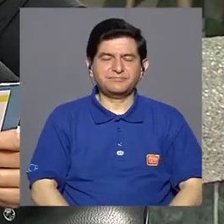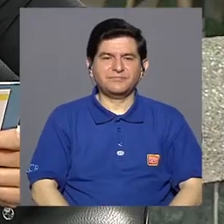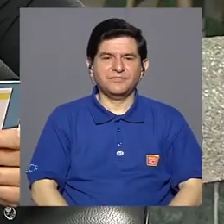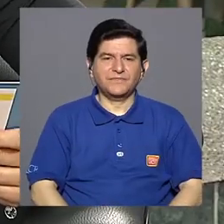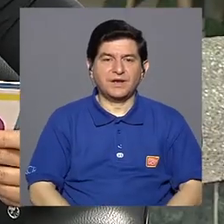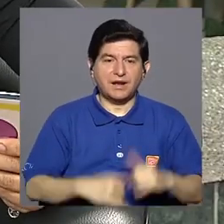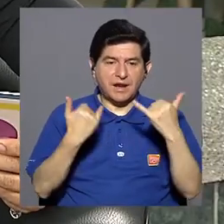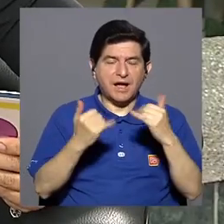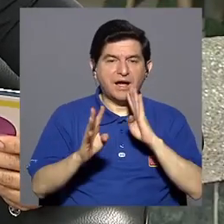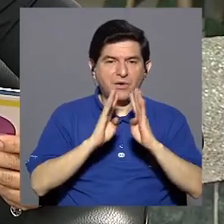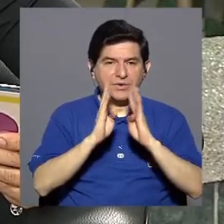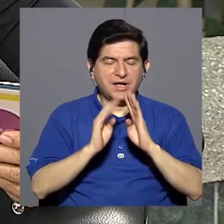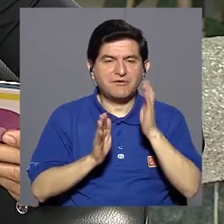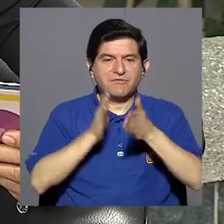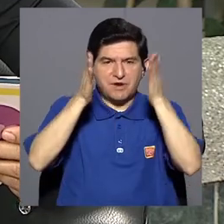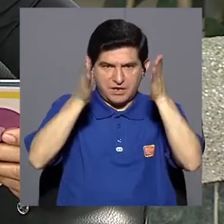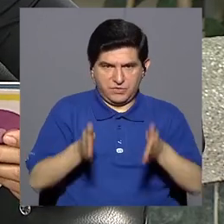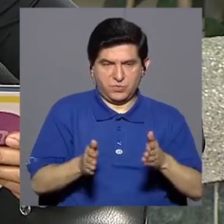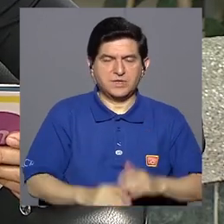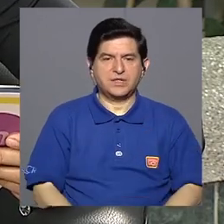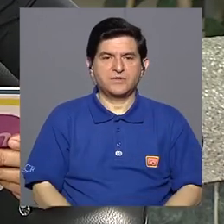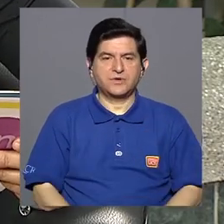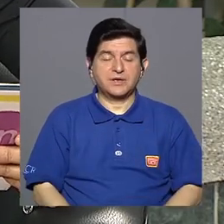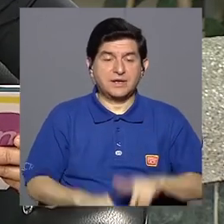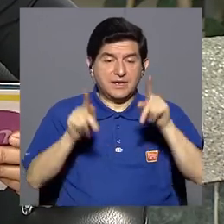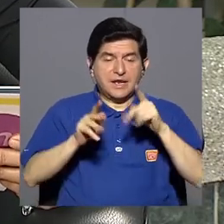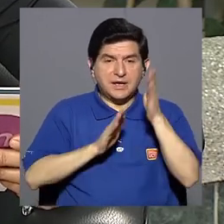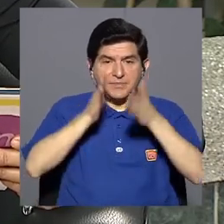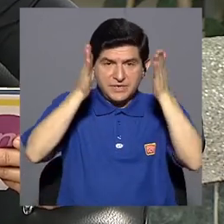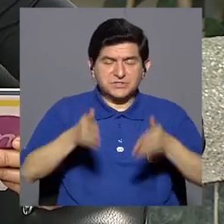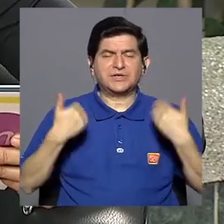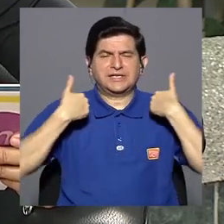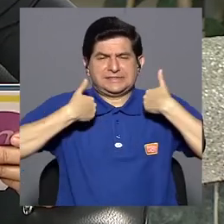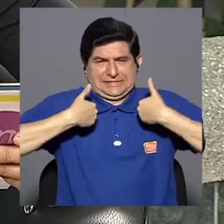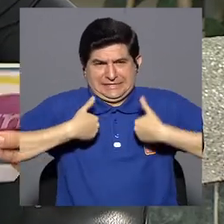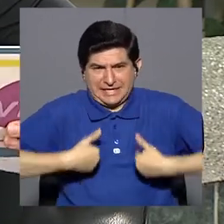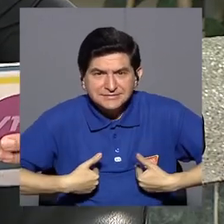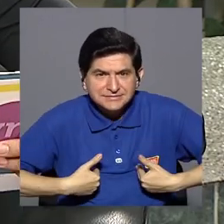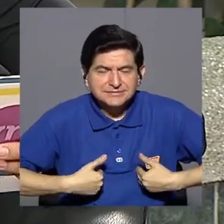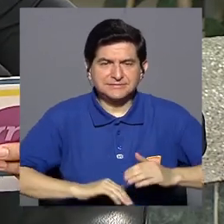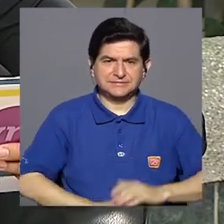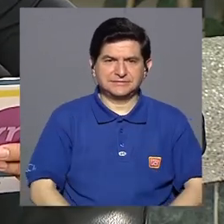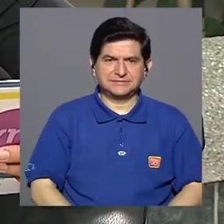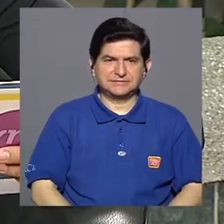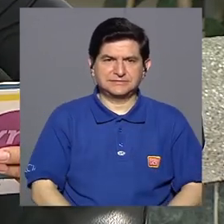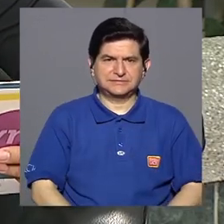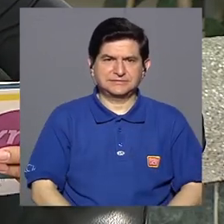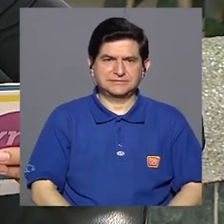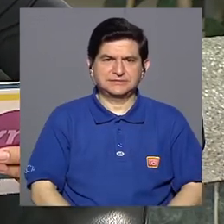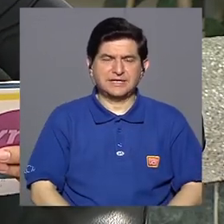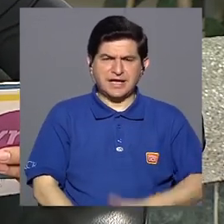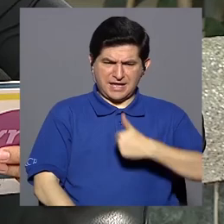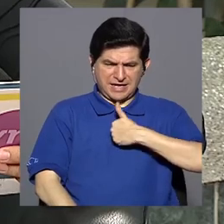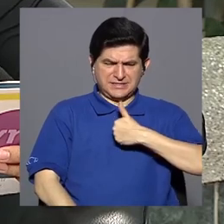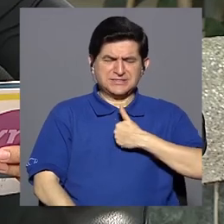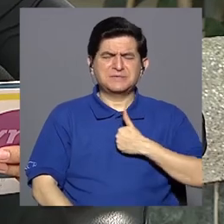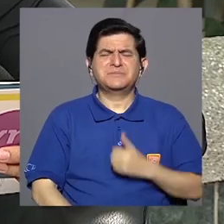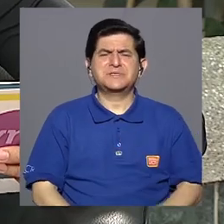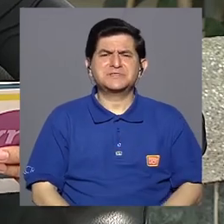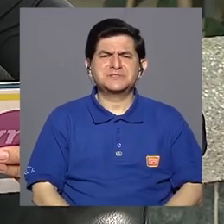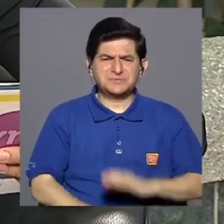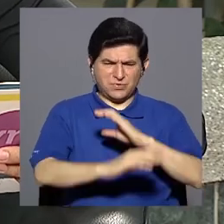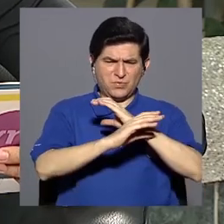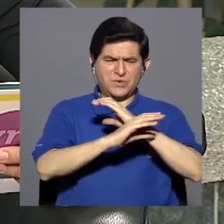Doctora, hablemos del cuidador. El cuidador o la cuidadora se agota del bienestar, del autocuidado,